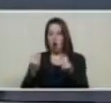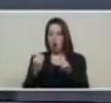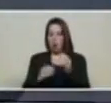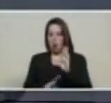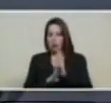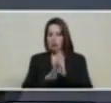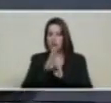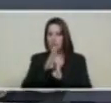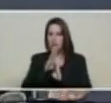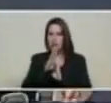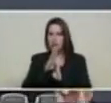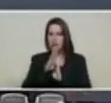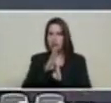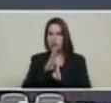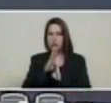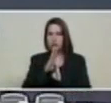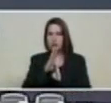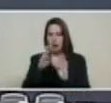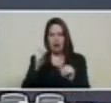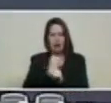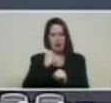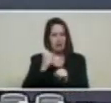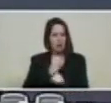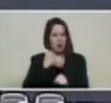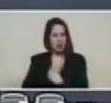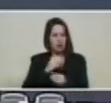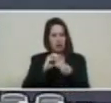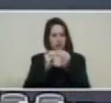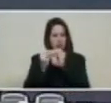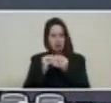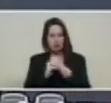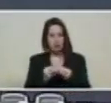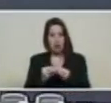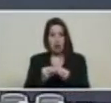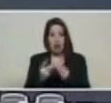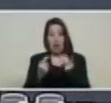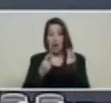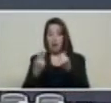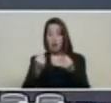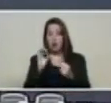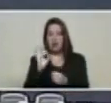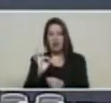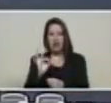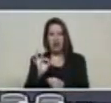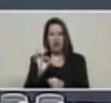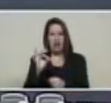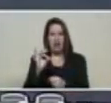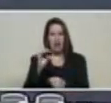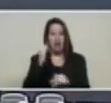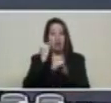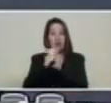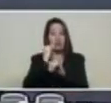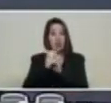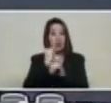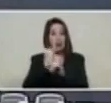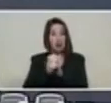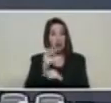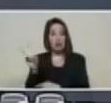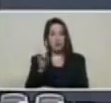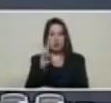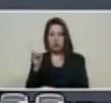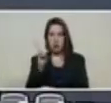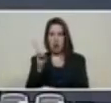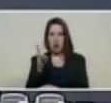despliegue del petro, la moneda digital petrolera venezolana. Precisamente